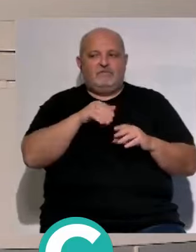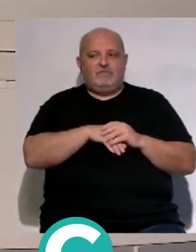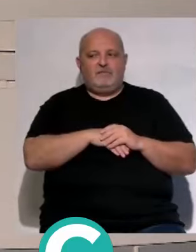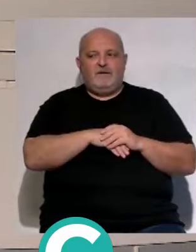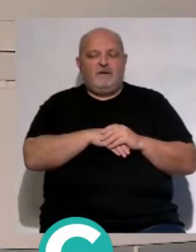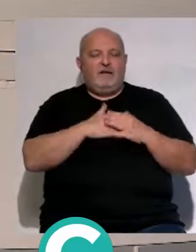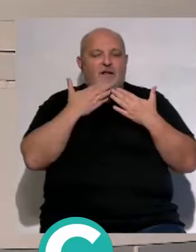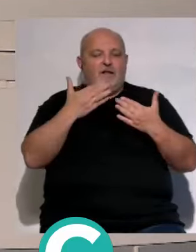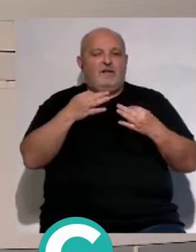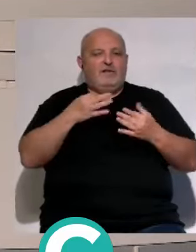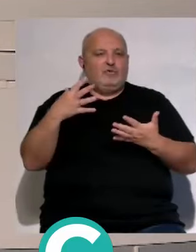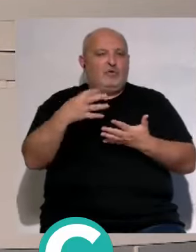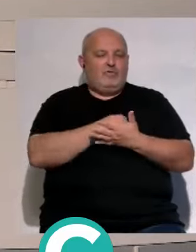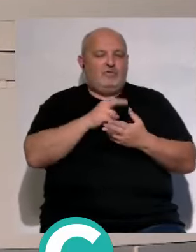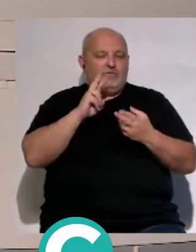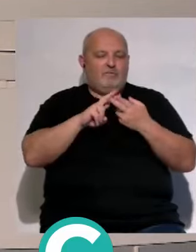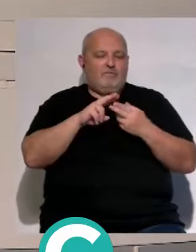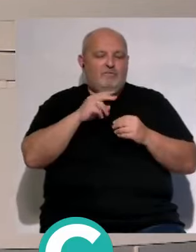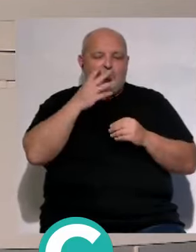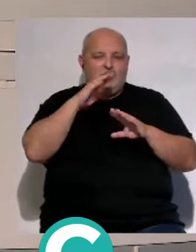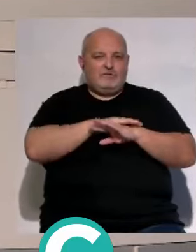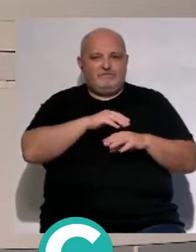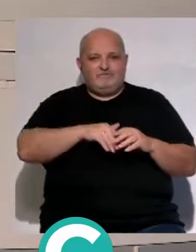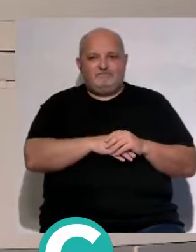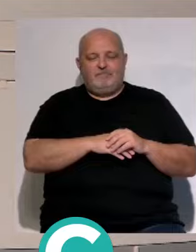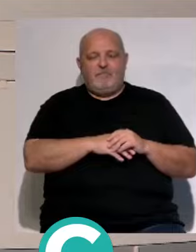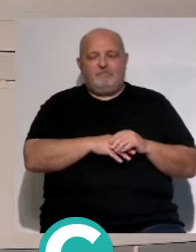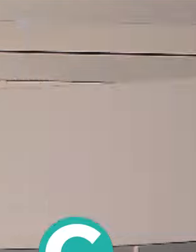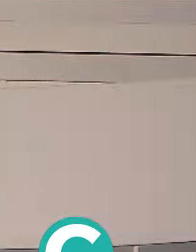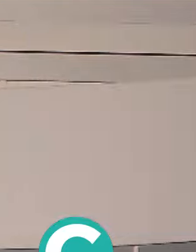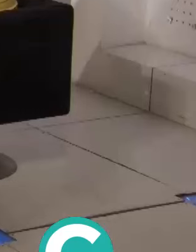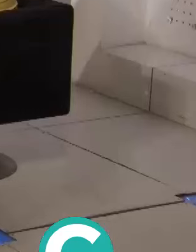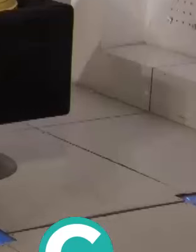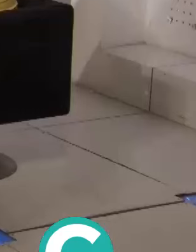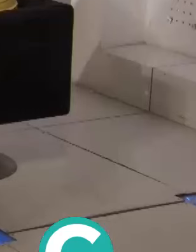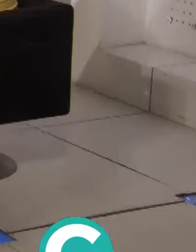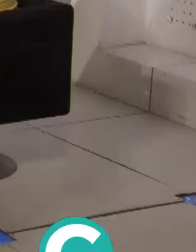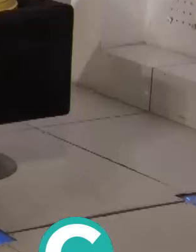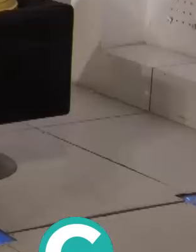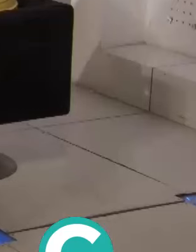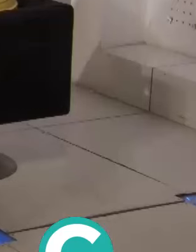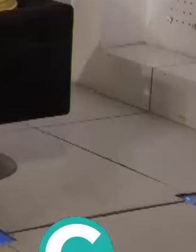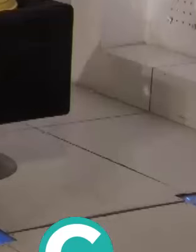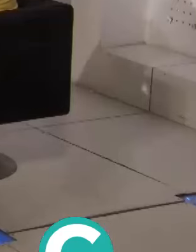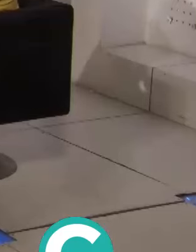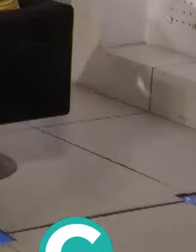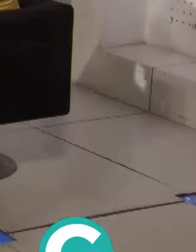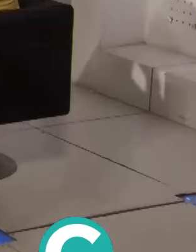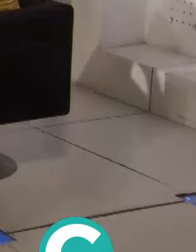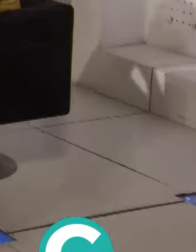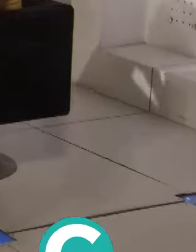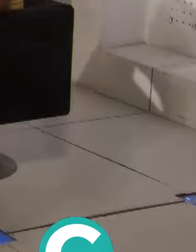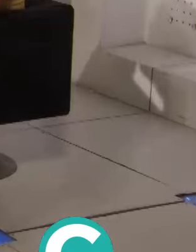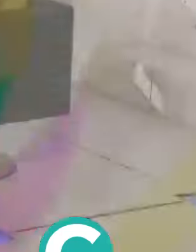temporada como siempre gracias por su atención y muy buenas noches gracias por ver el video gracias